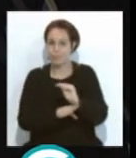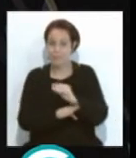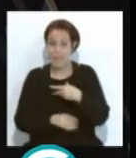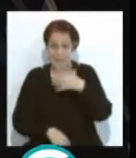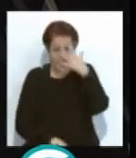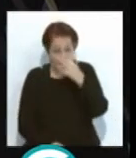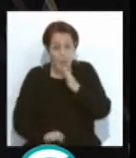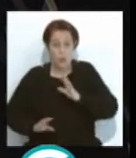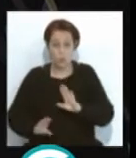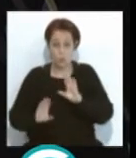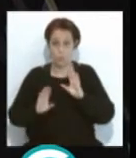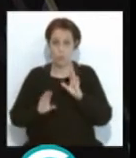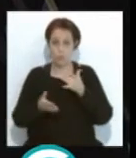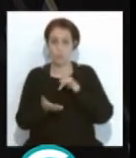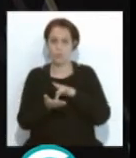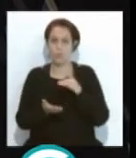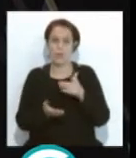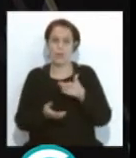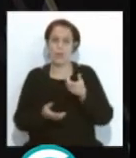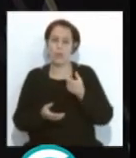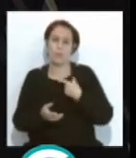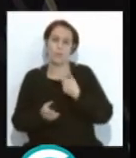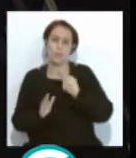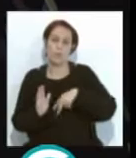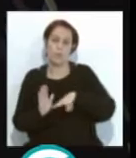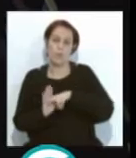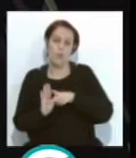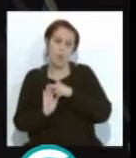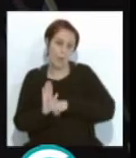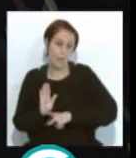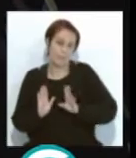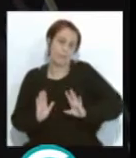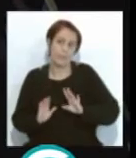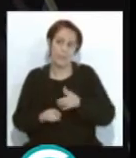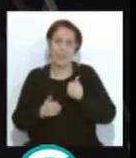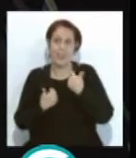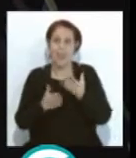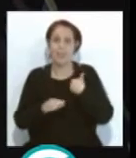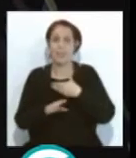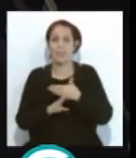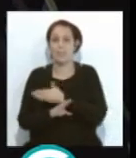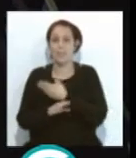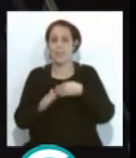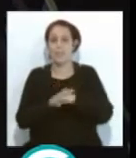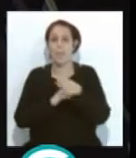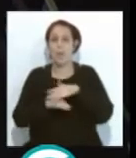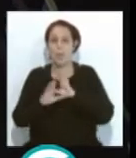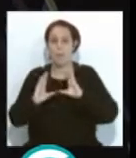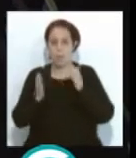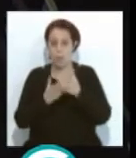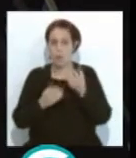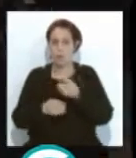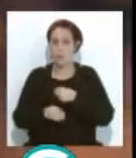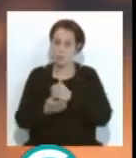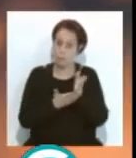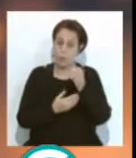Creo que cuando se puso también la norma, bueno, la norma, esto de dar entrada o reservar entrada para las agrupaciones, eso por un lado ha venido